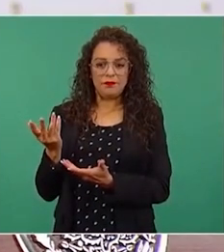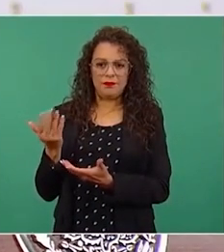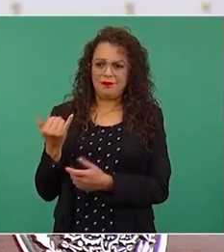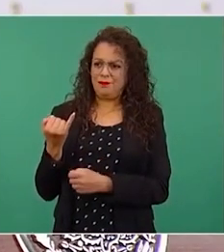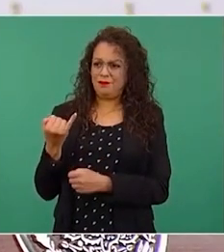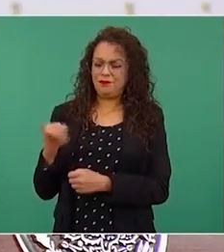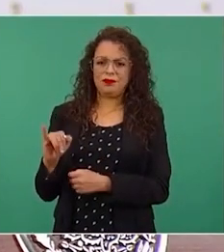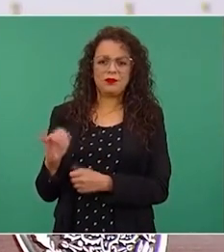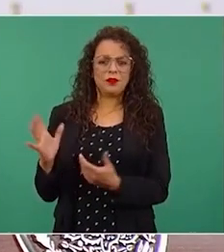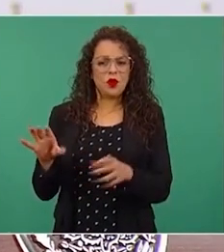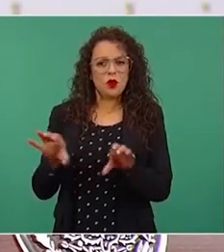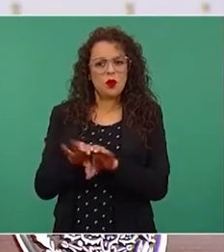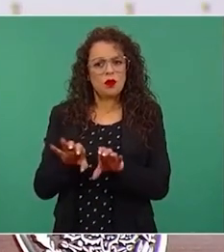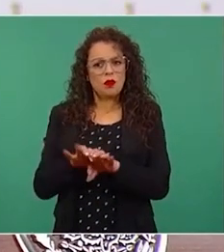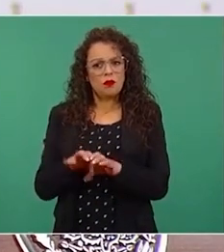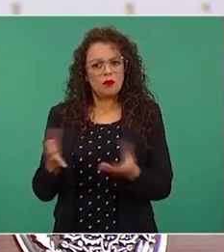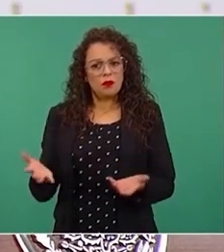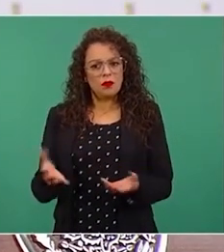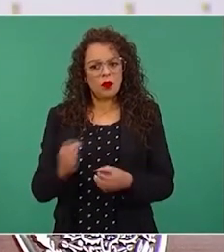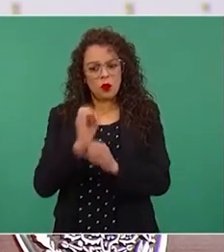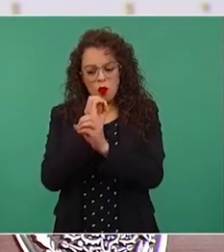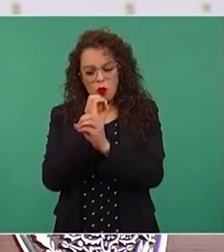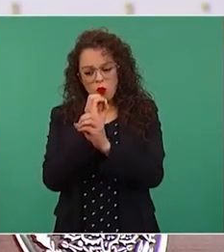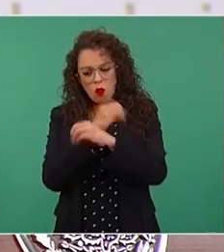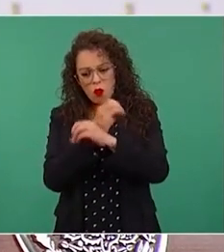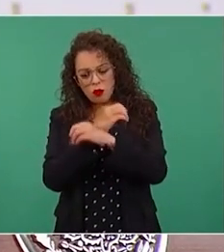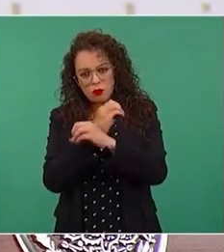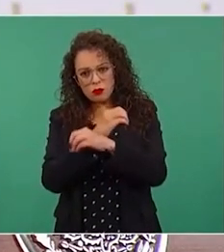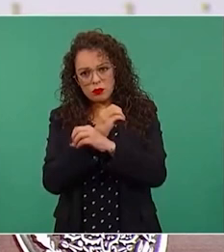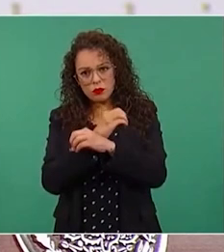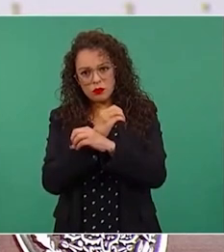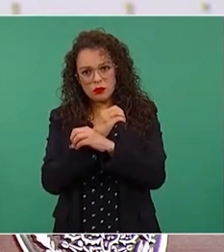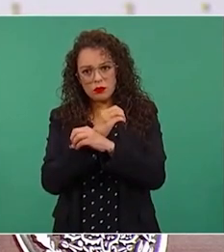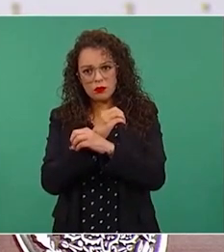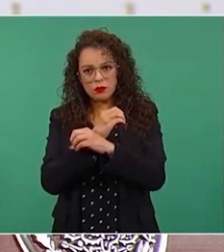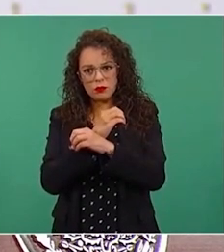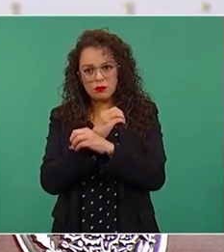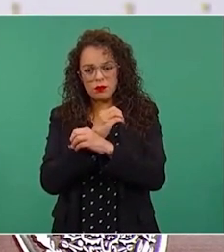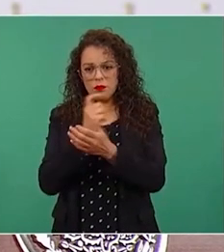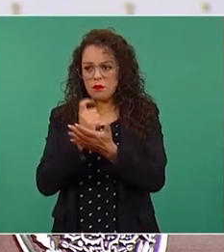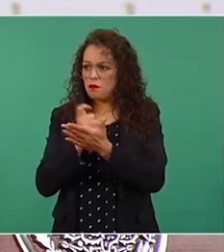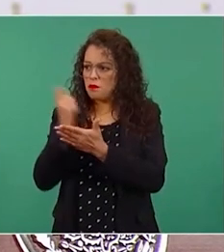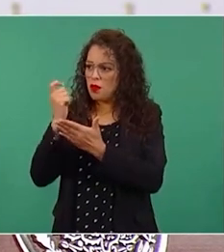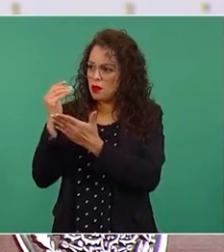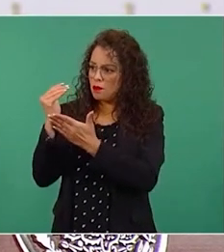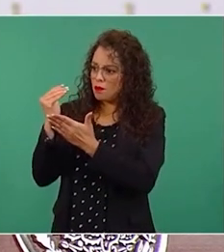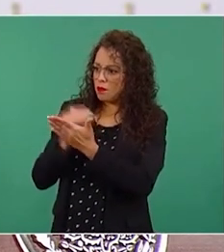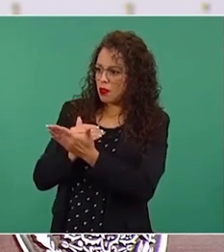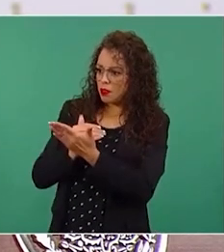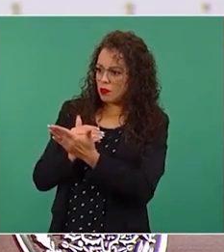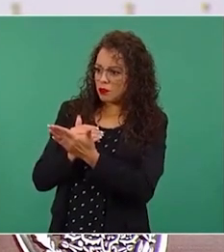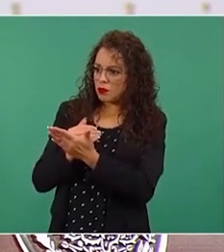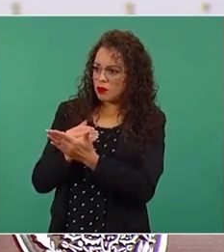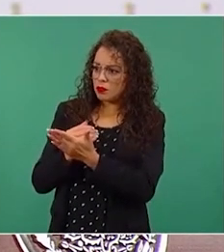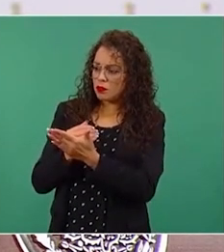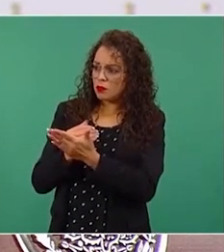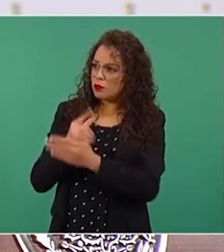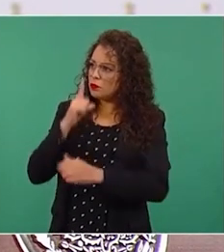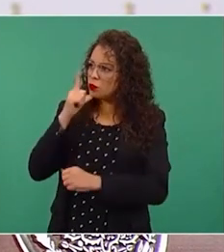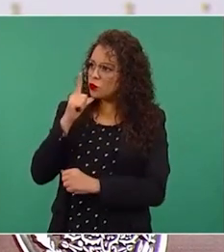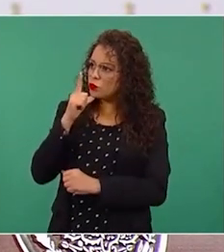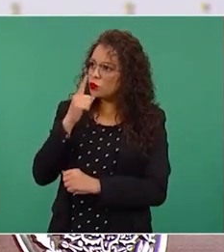pague tres veces menos por la luz que lo que paga